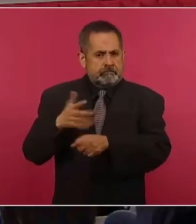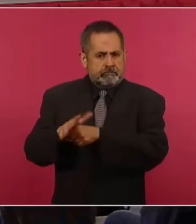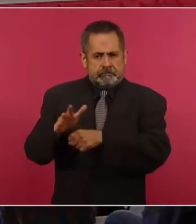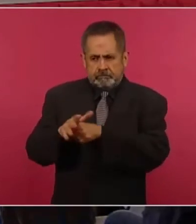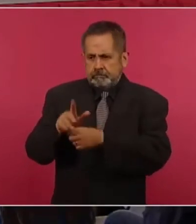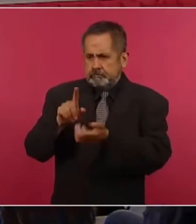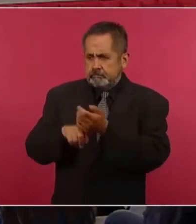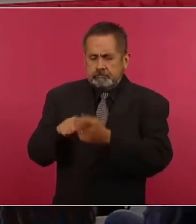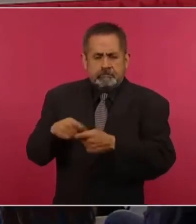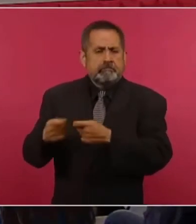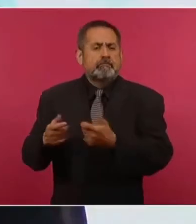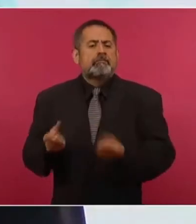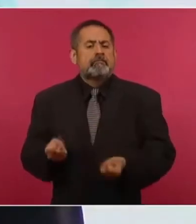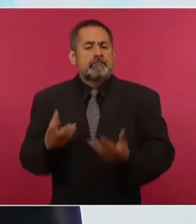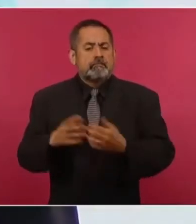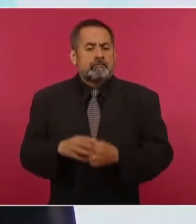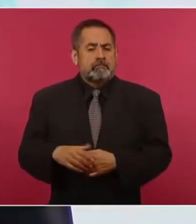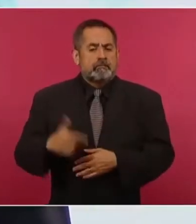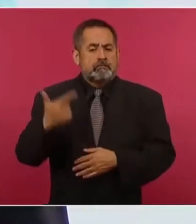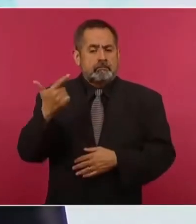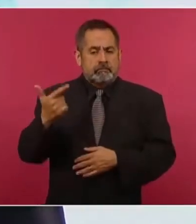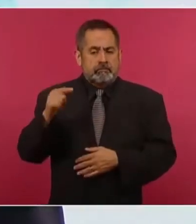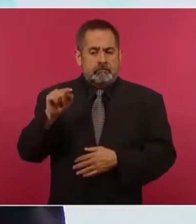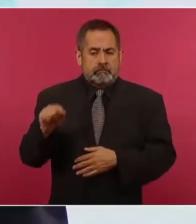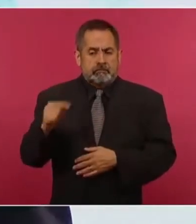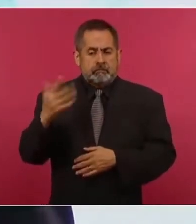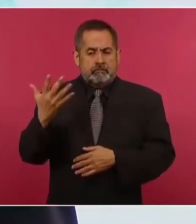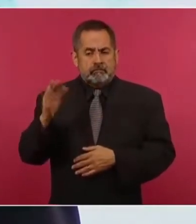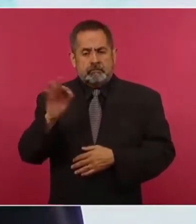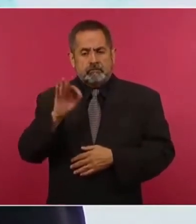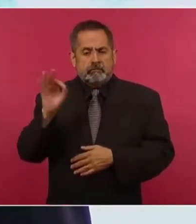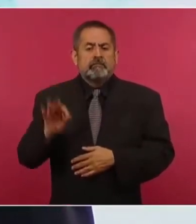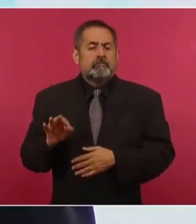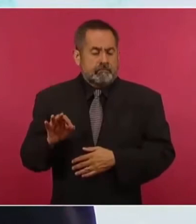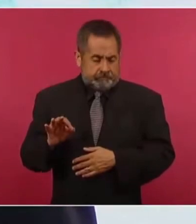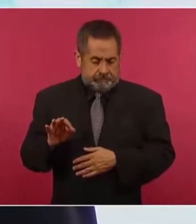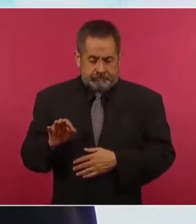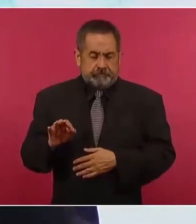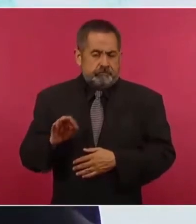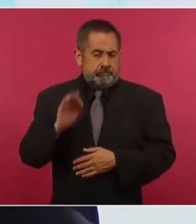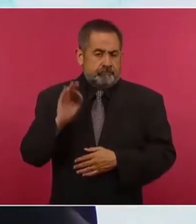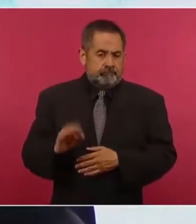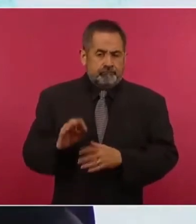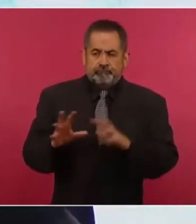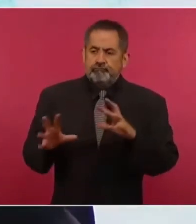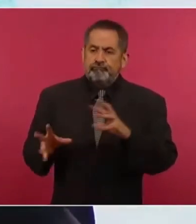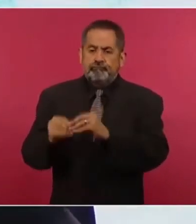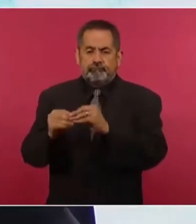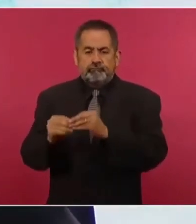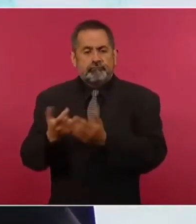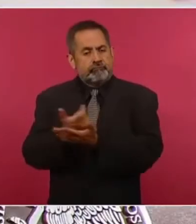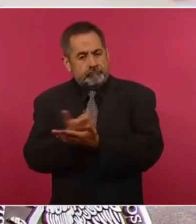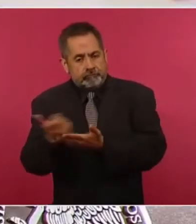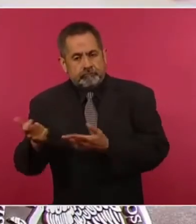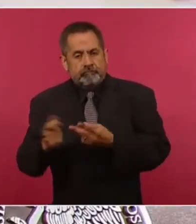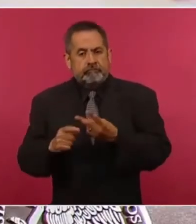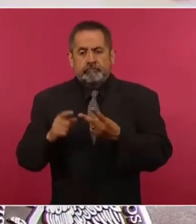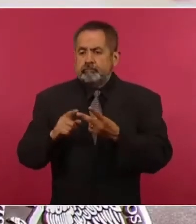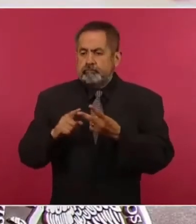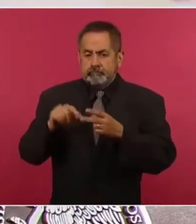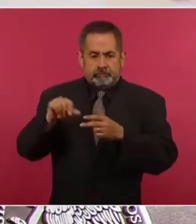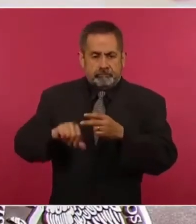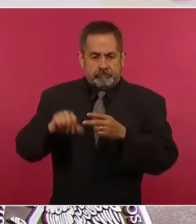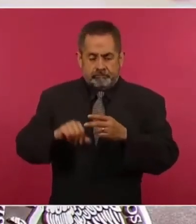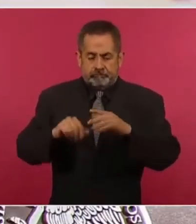aumento? Es de 7.5%, es decir, salarios que están